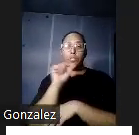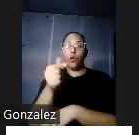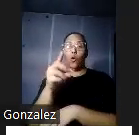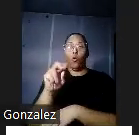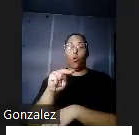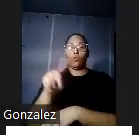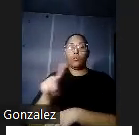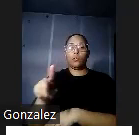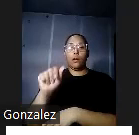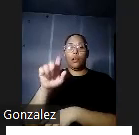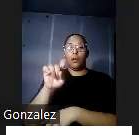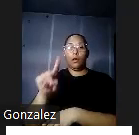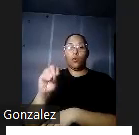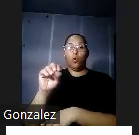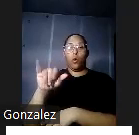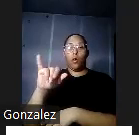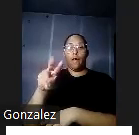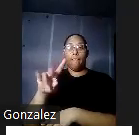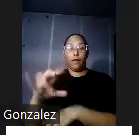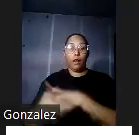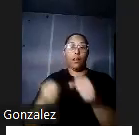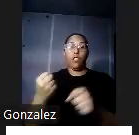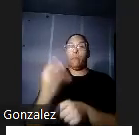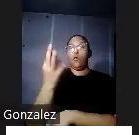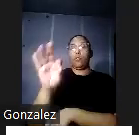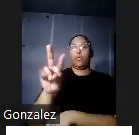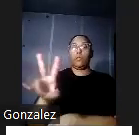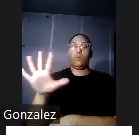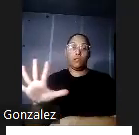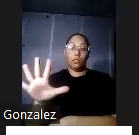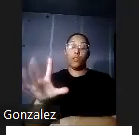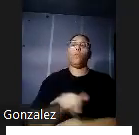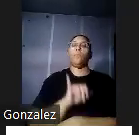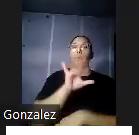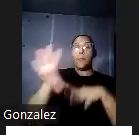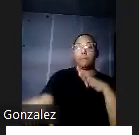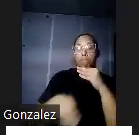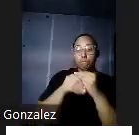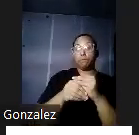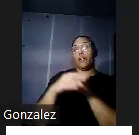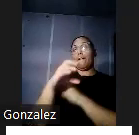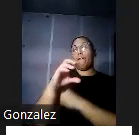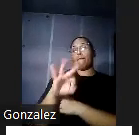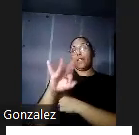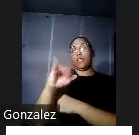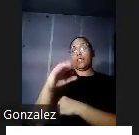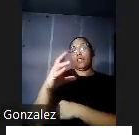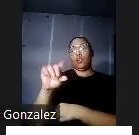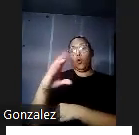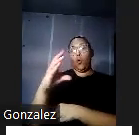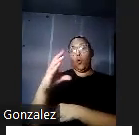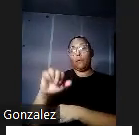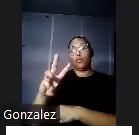y en 1995 fue adquirida por el fideicomiso de conservación y ya para 1999